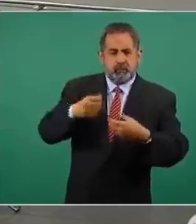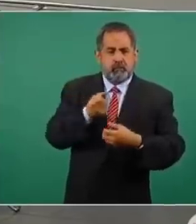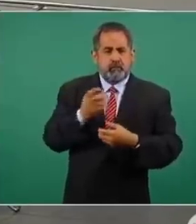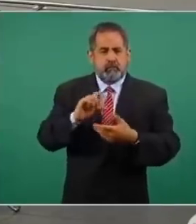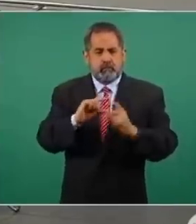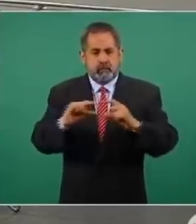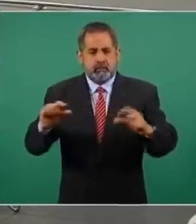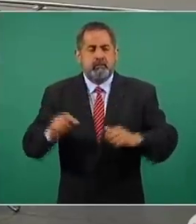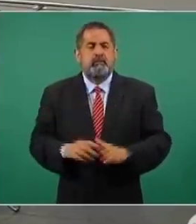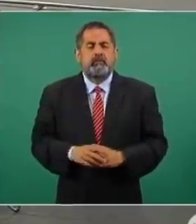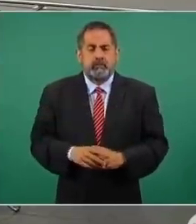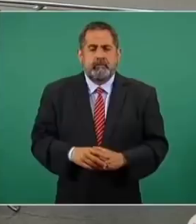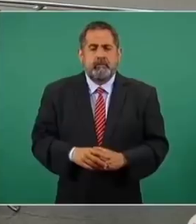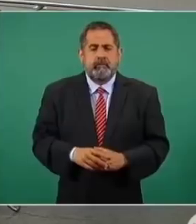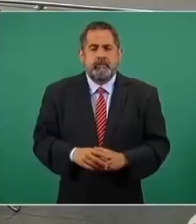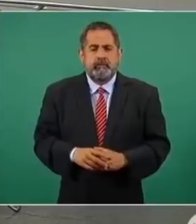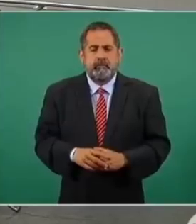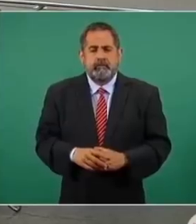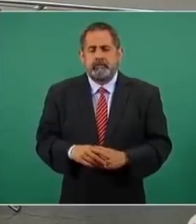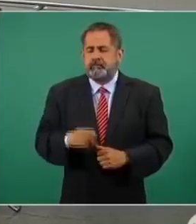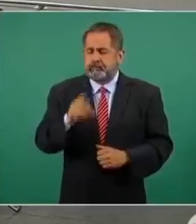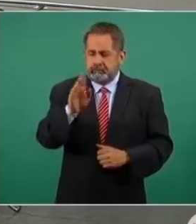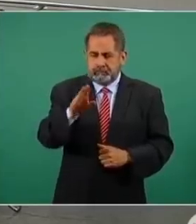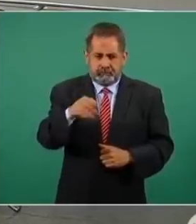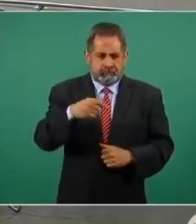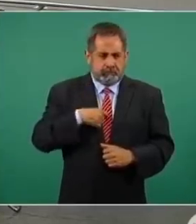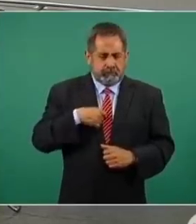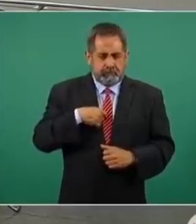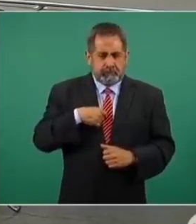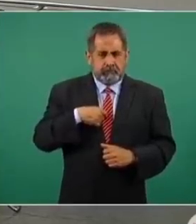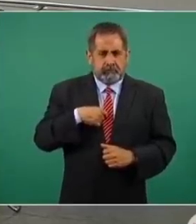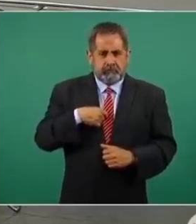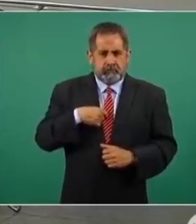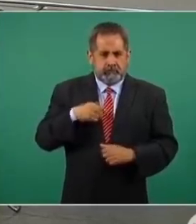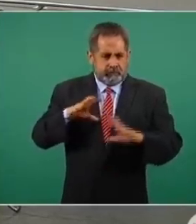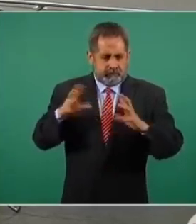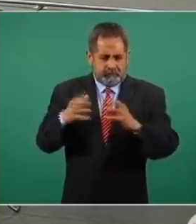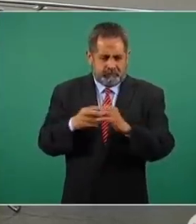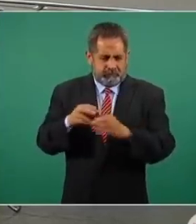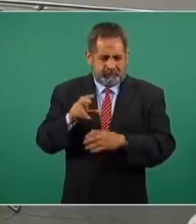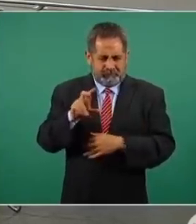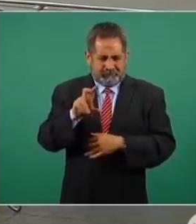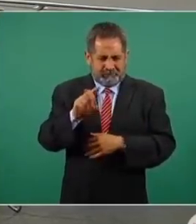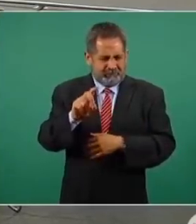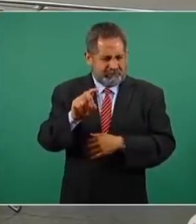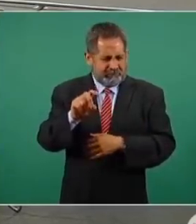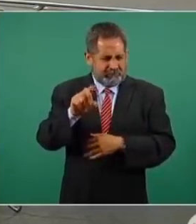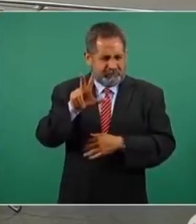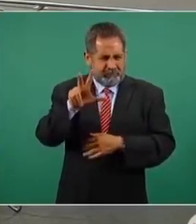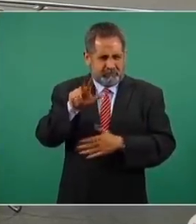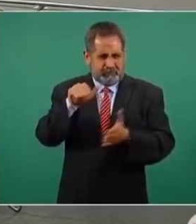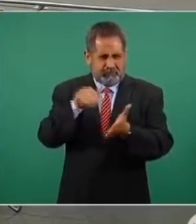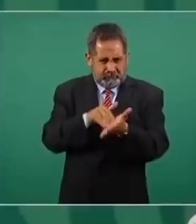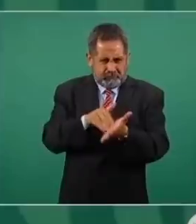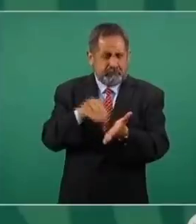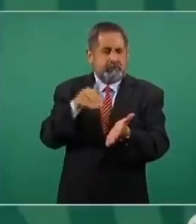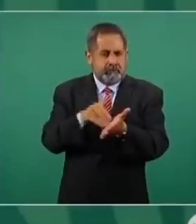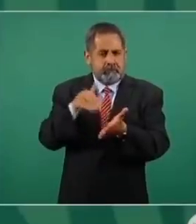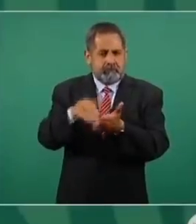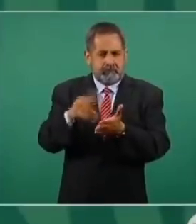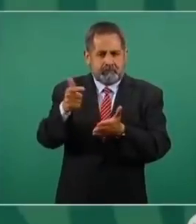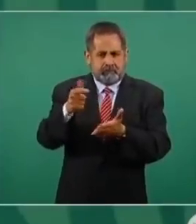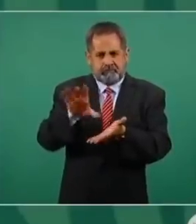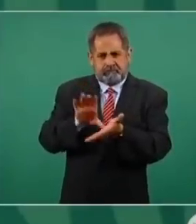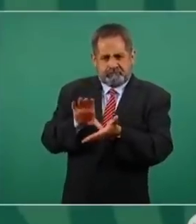Bueno lo que tenemos comprometido son 38 mil millones de pesos